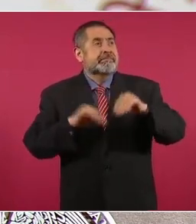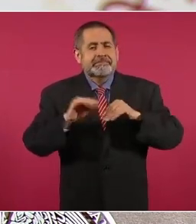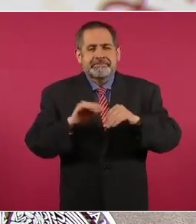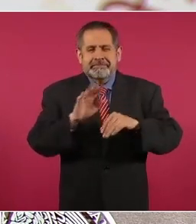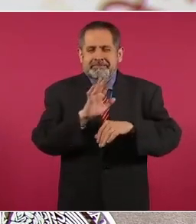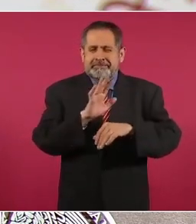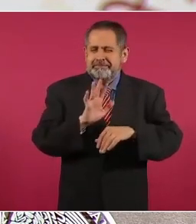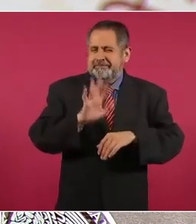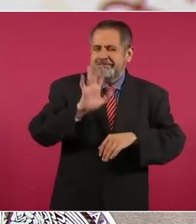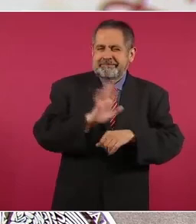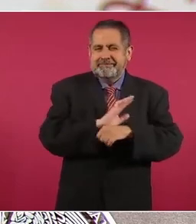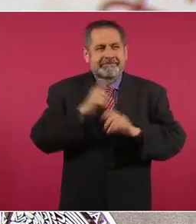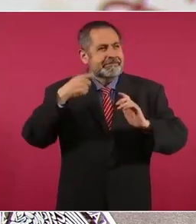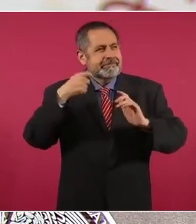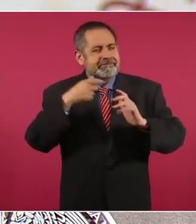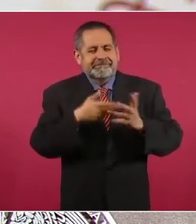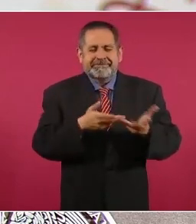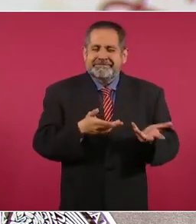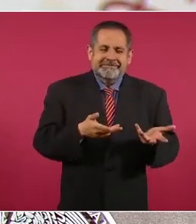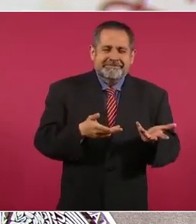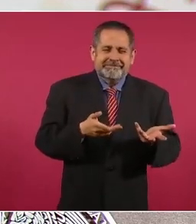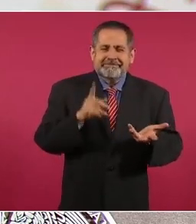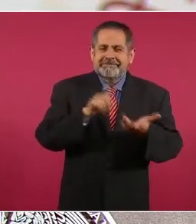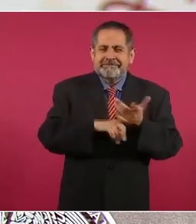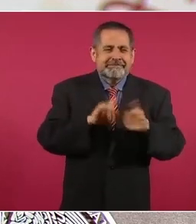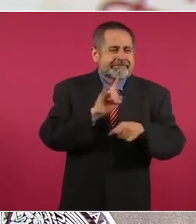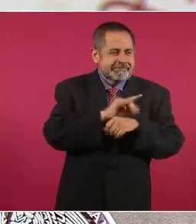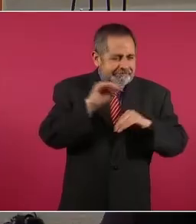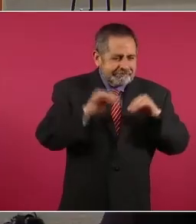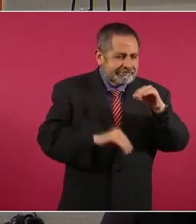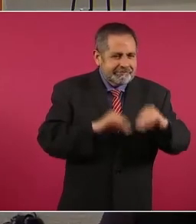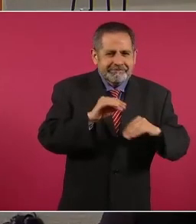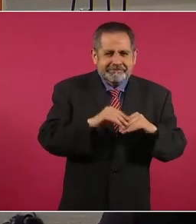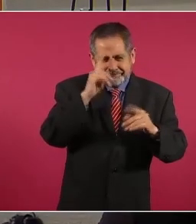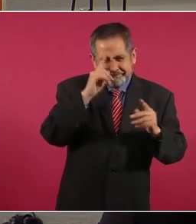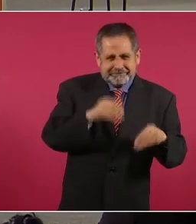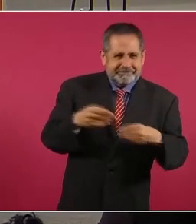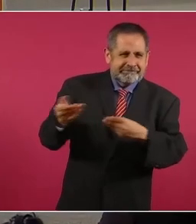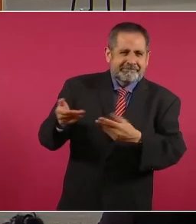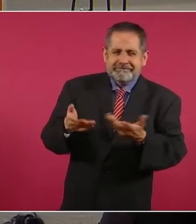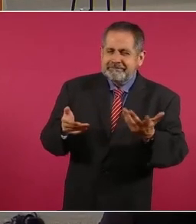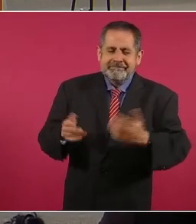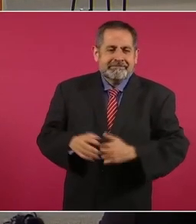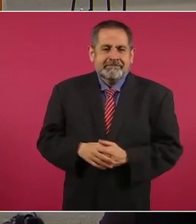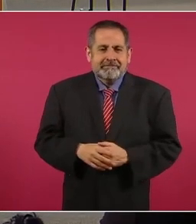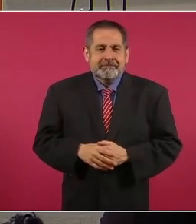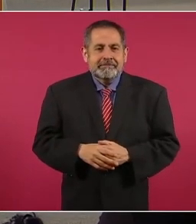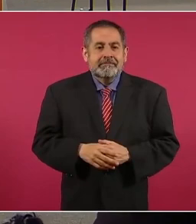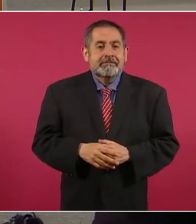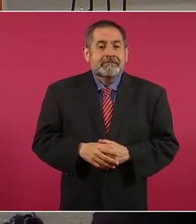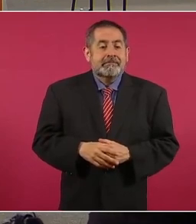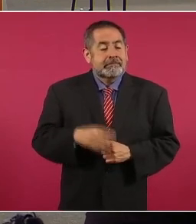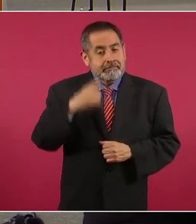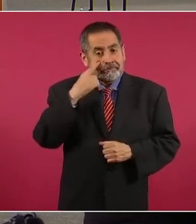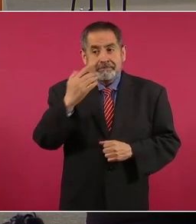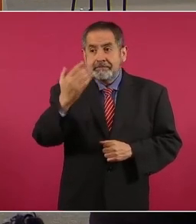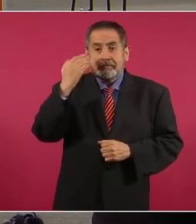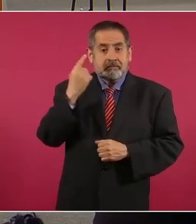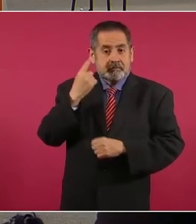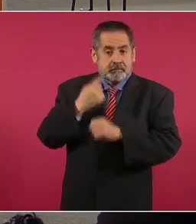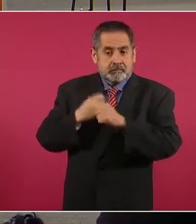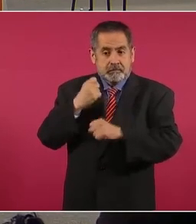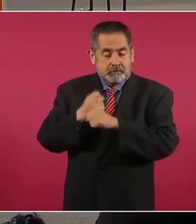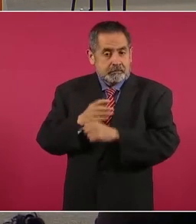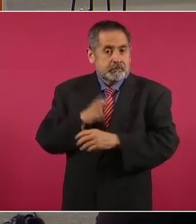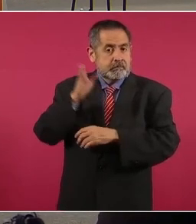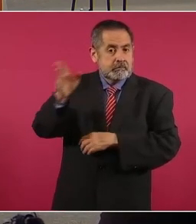película y lo quiere hacer pasar como un montaje cinematográfico. En el caso de la visita el año pasado del presidente